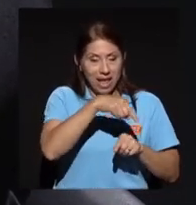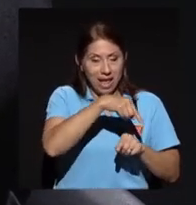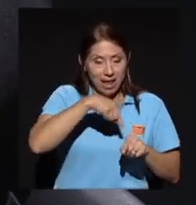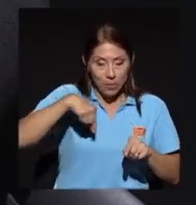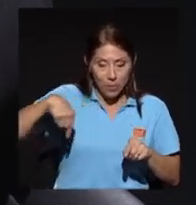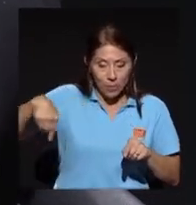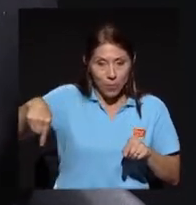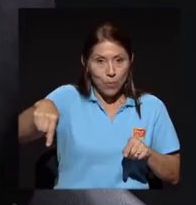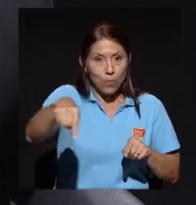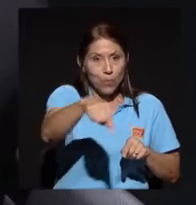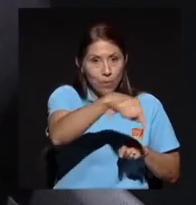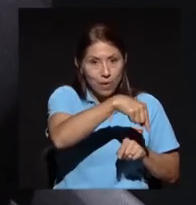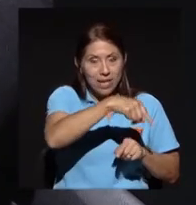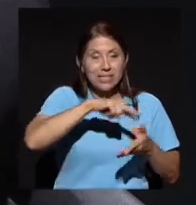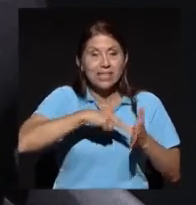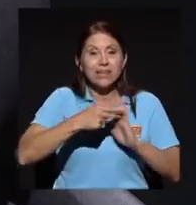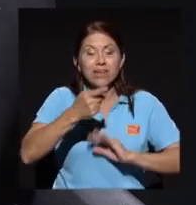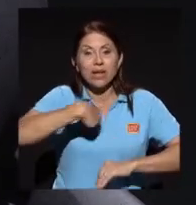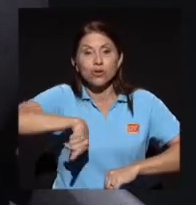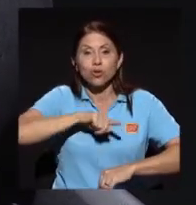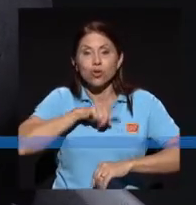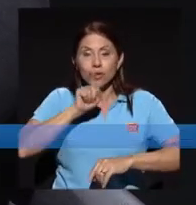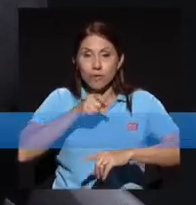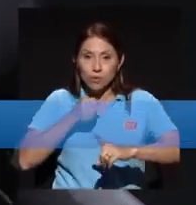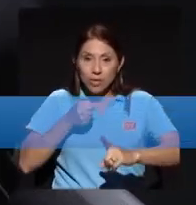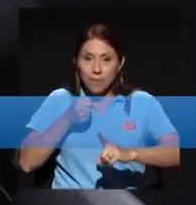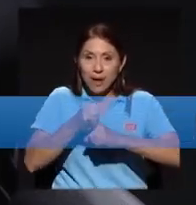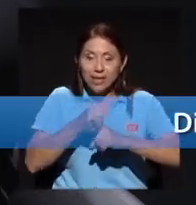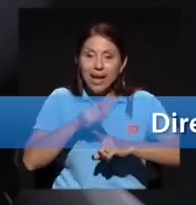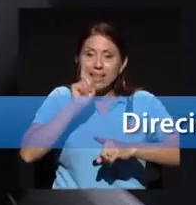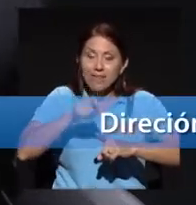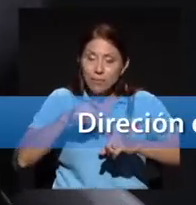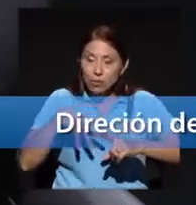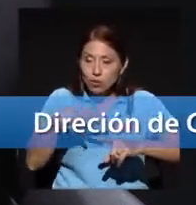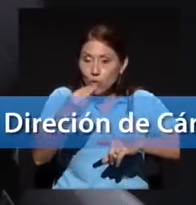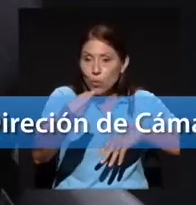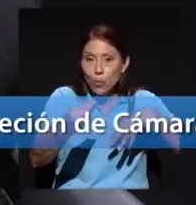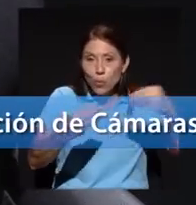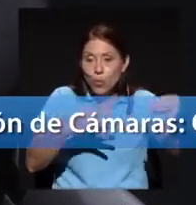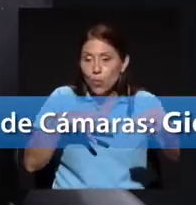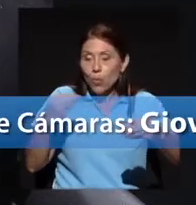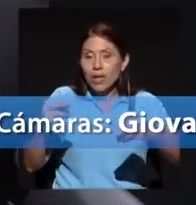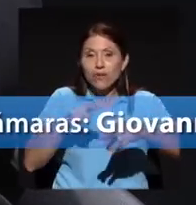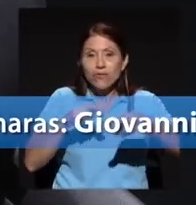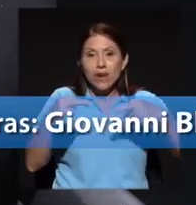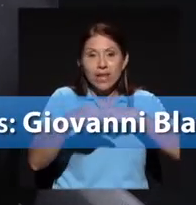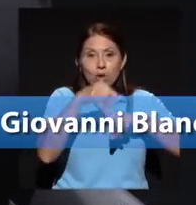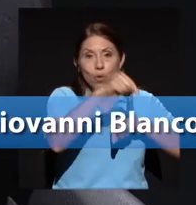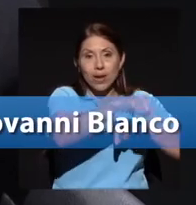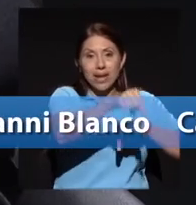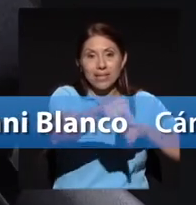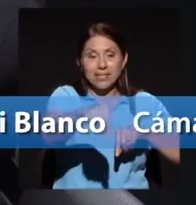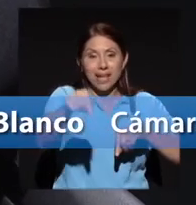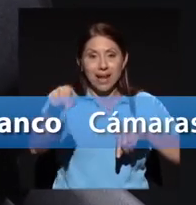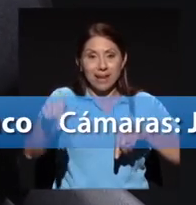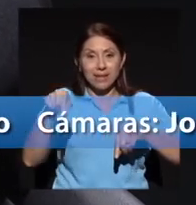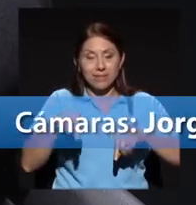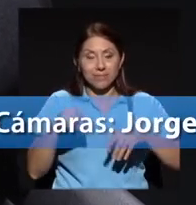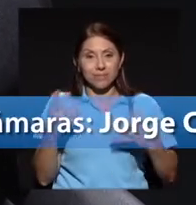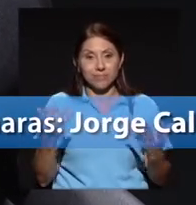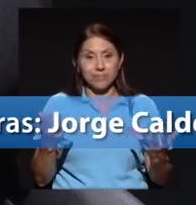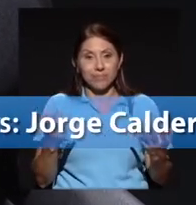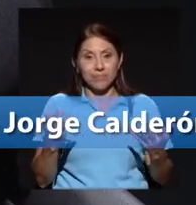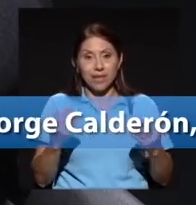de que tenemos que impactar tenemos que regionalizar tenemos que permitir el acceso de esas de